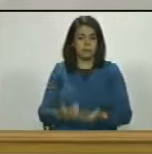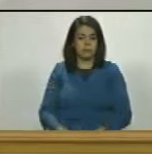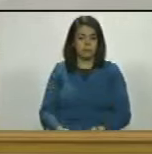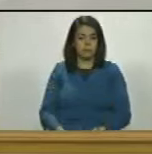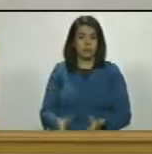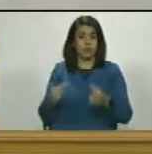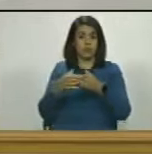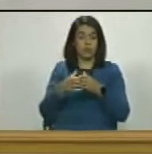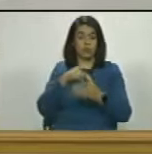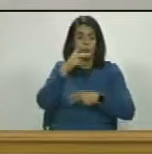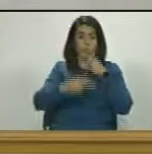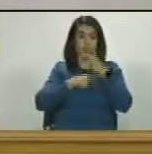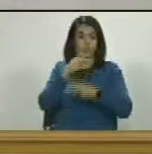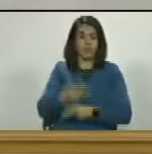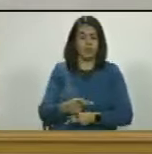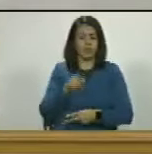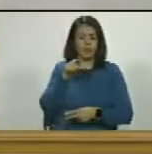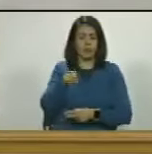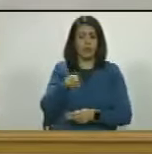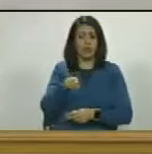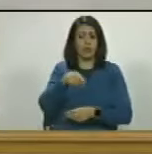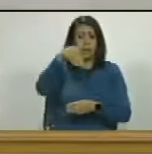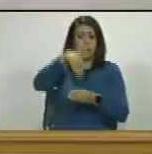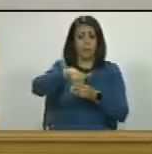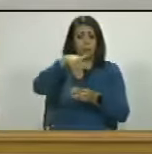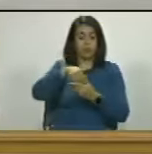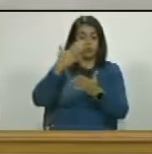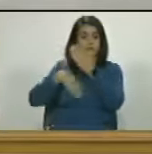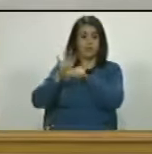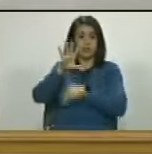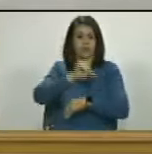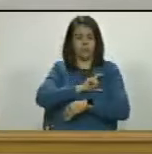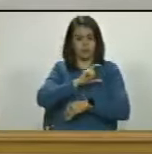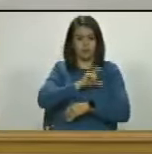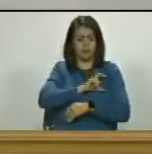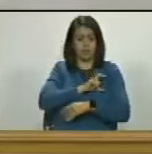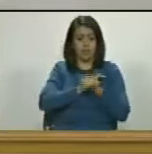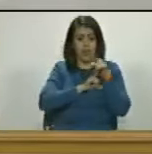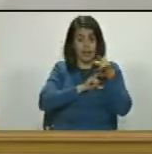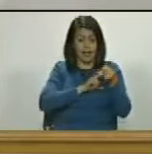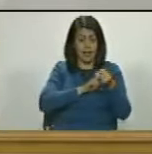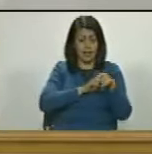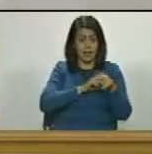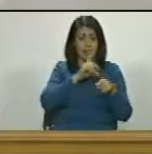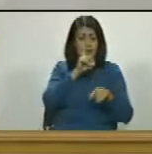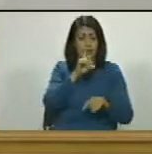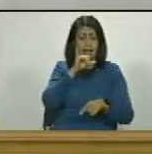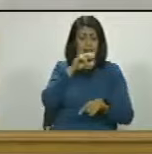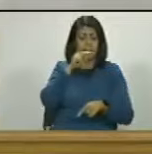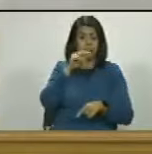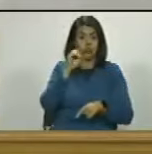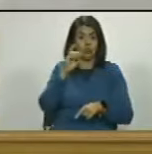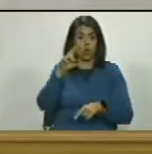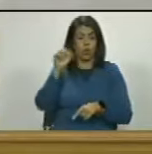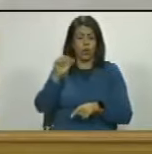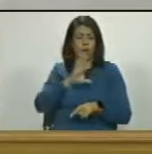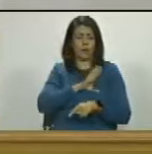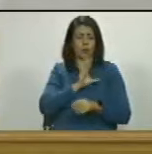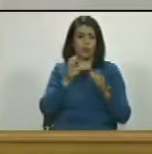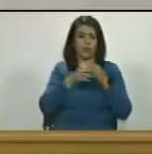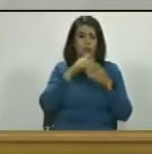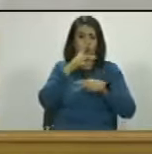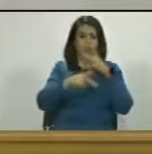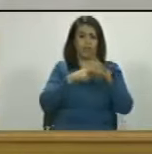el partido político en el que militan esos que votaron el pasado cinco dineros esa señora Dinora Figuera que pertenece a un partido político